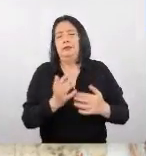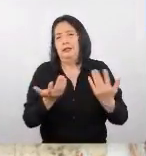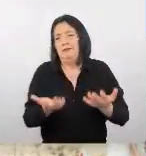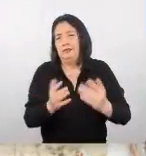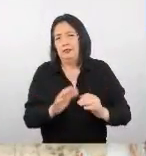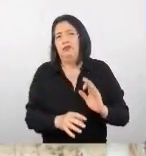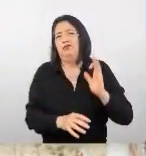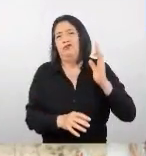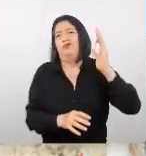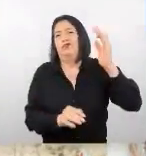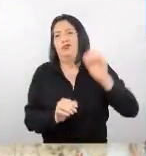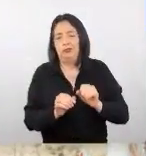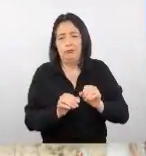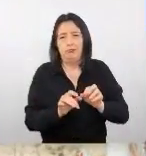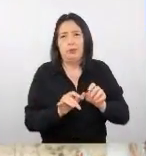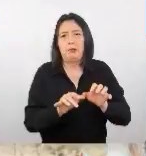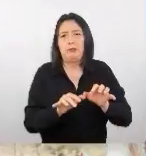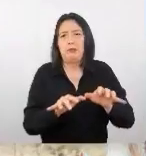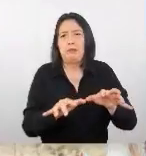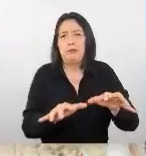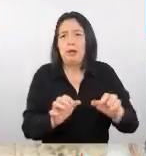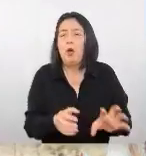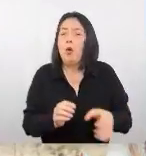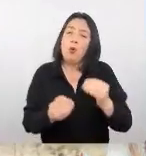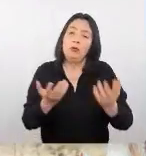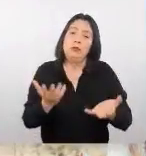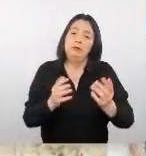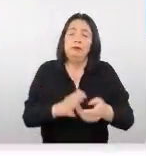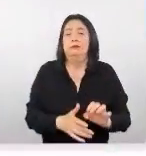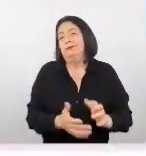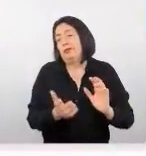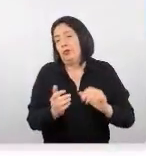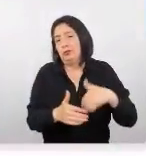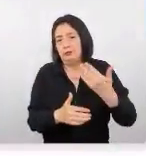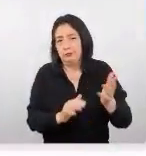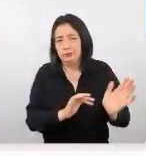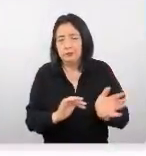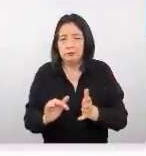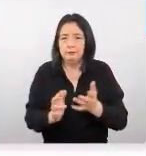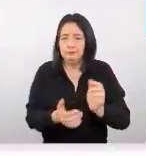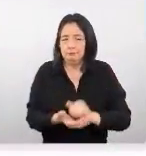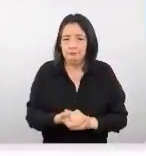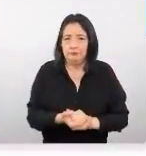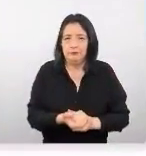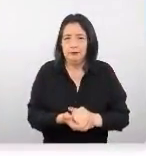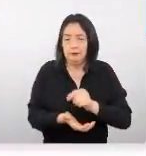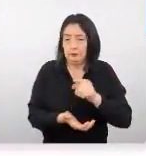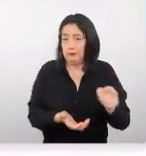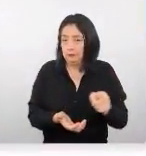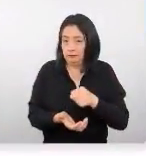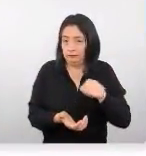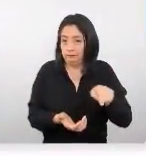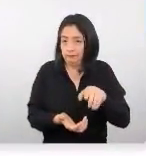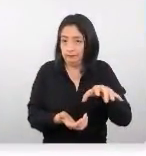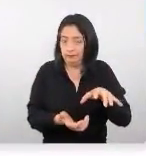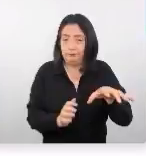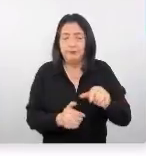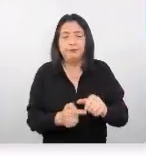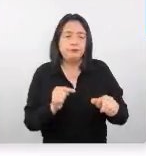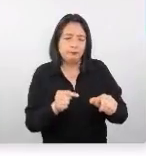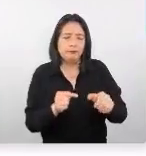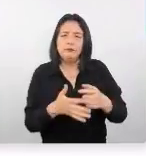propagaciones o que se presente a una siguiente ola. Entonces, en ese escenario, tenemos que hay